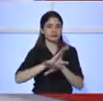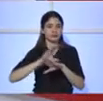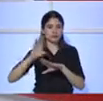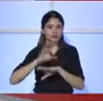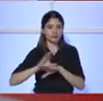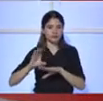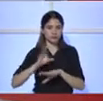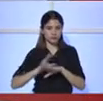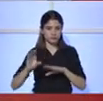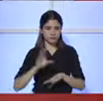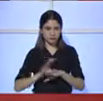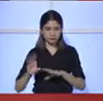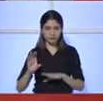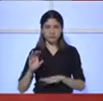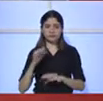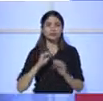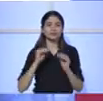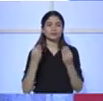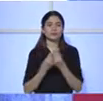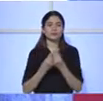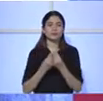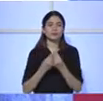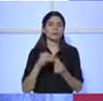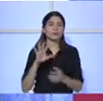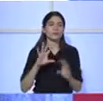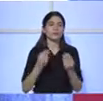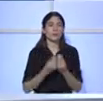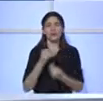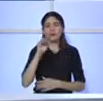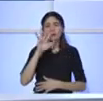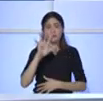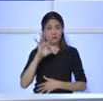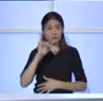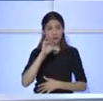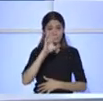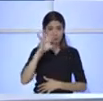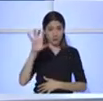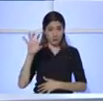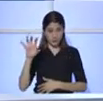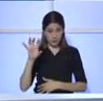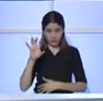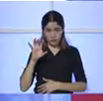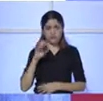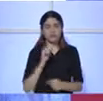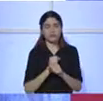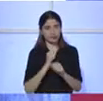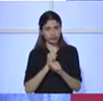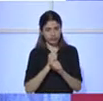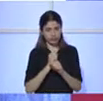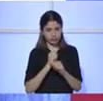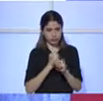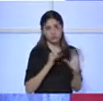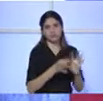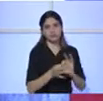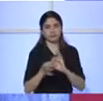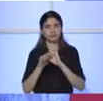Constructoras todas. Perfecto. ¿Cuántas son el total? Cinco. Cinco. Sí. Devuelven justamente a través de la póliza. A través de la póliza devuelven y